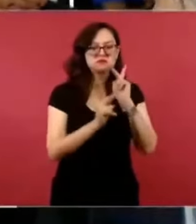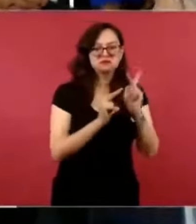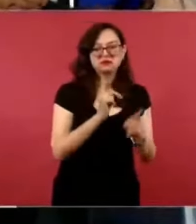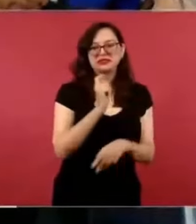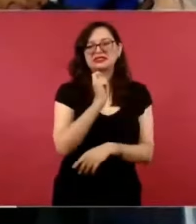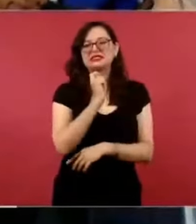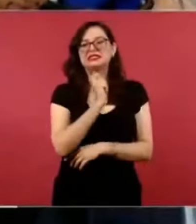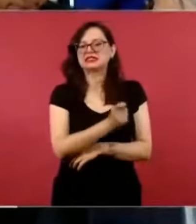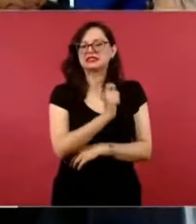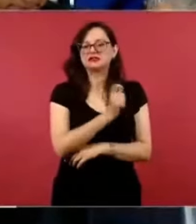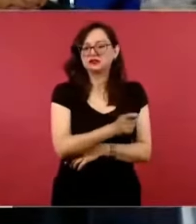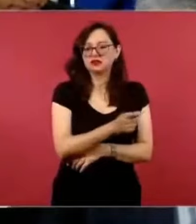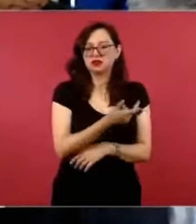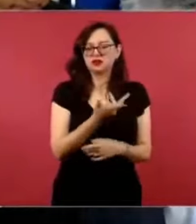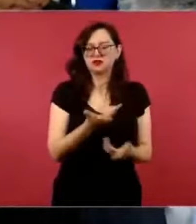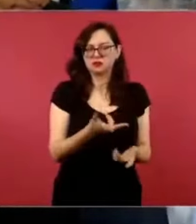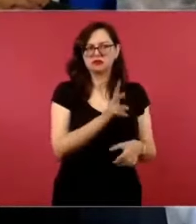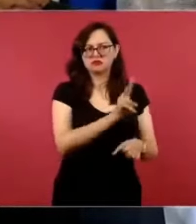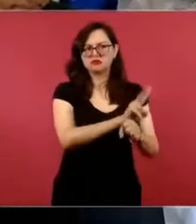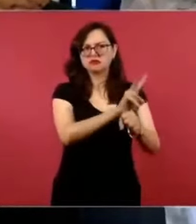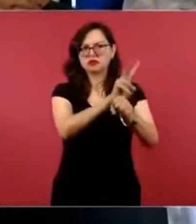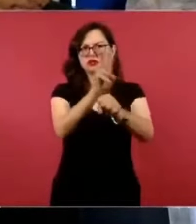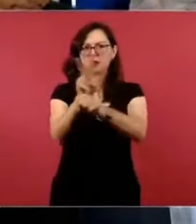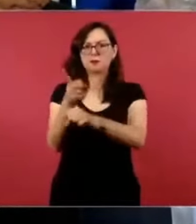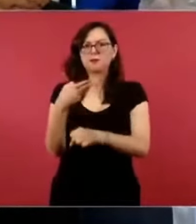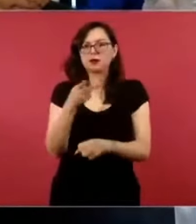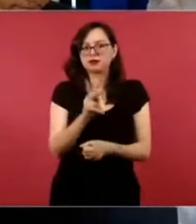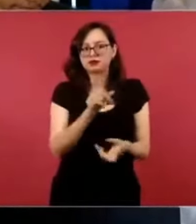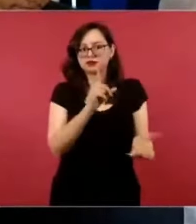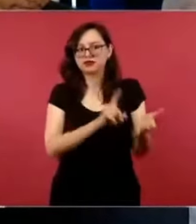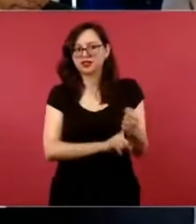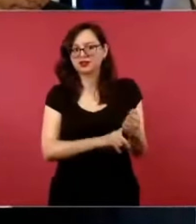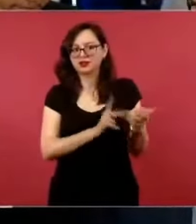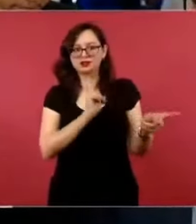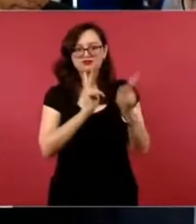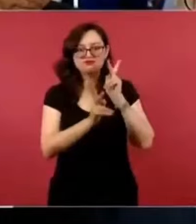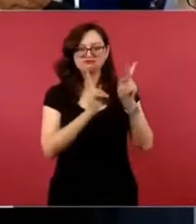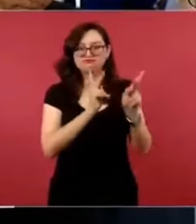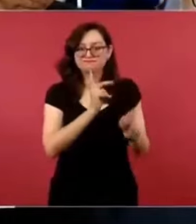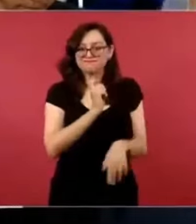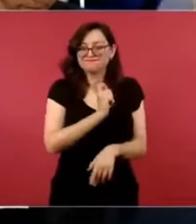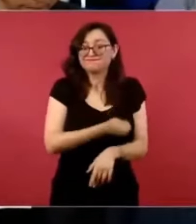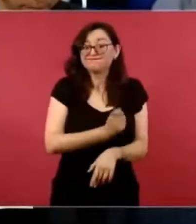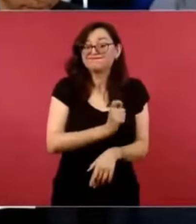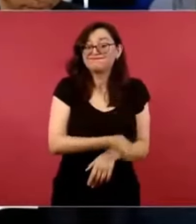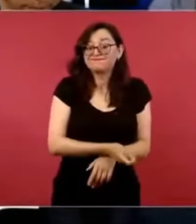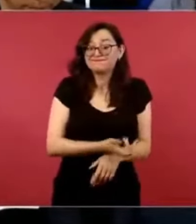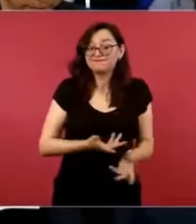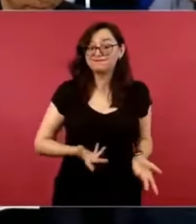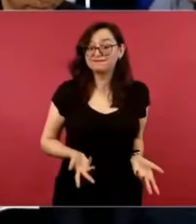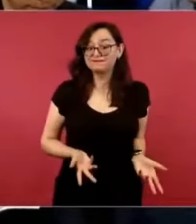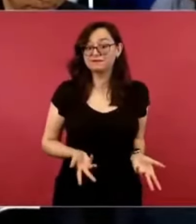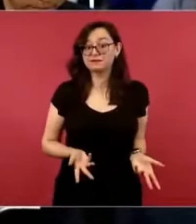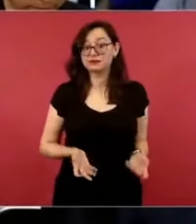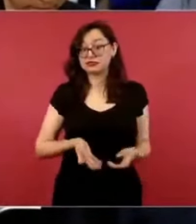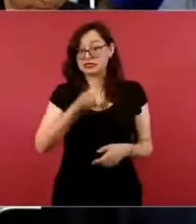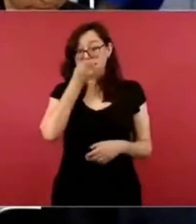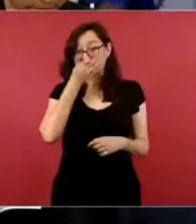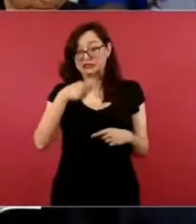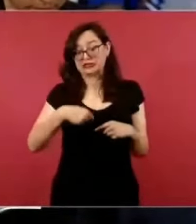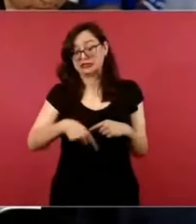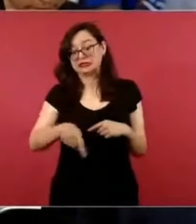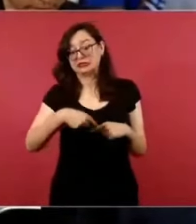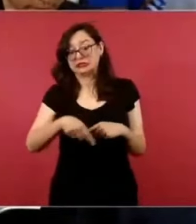independientemente de la supervisión? Ya que estamos a pocos semanas ya de